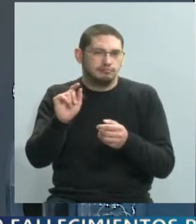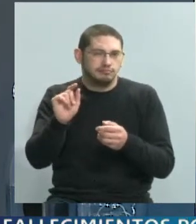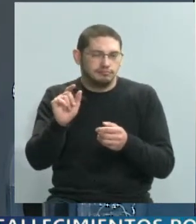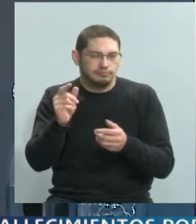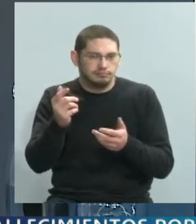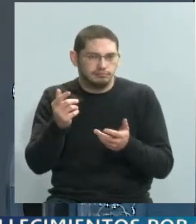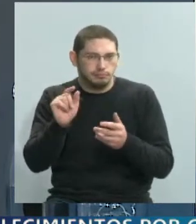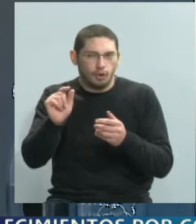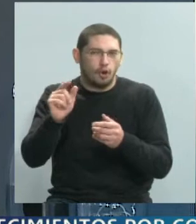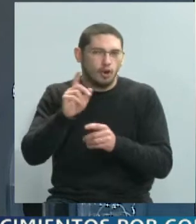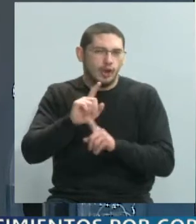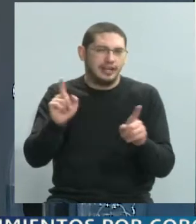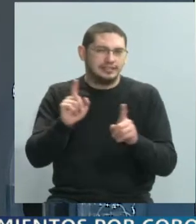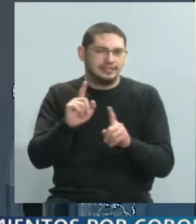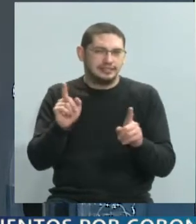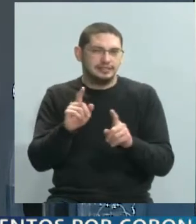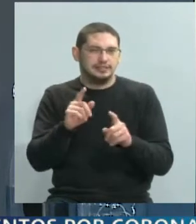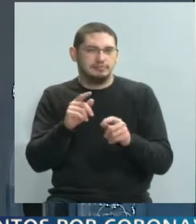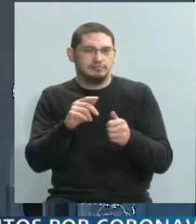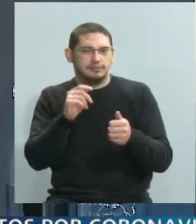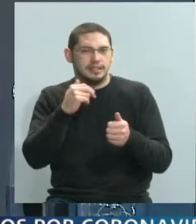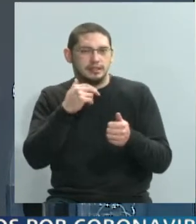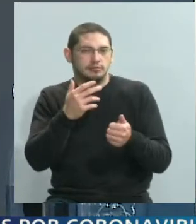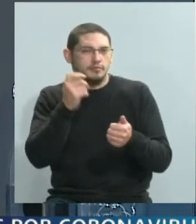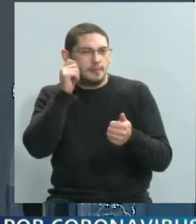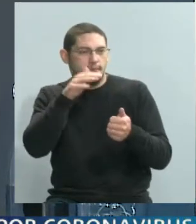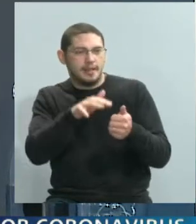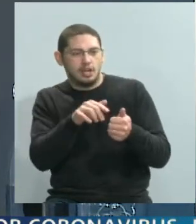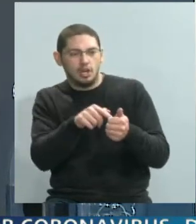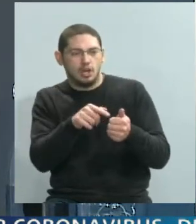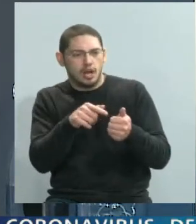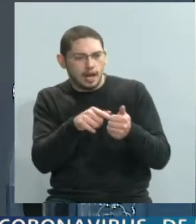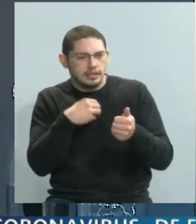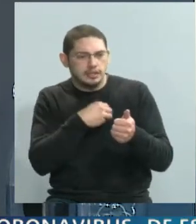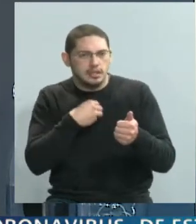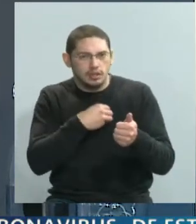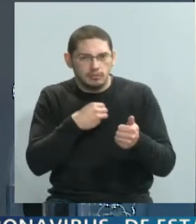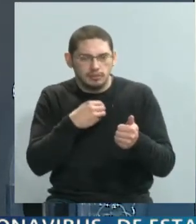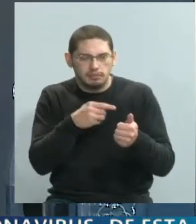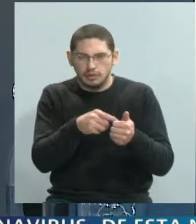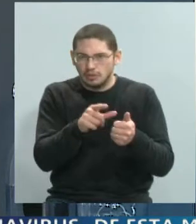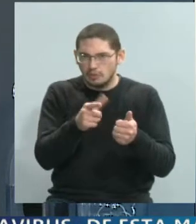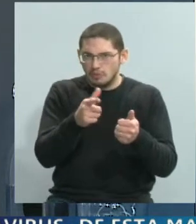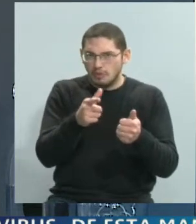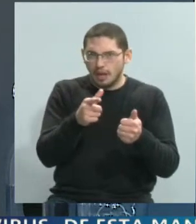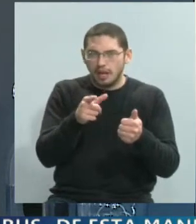alguien que simula, miente, inventa síntomas en los hijos. ¿Y con qué objetivo?